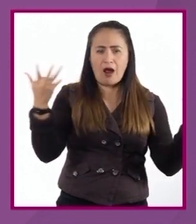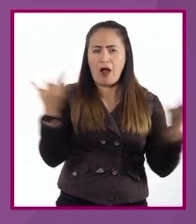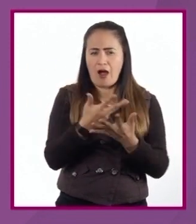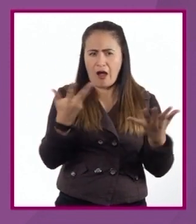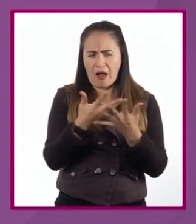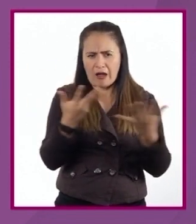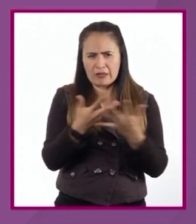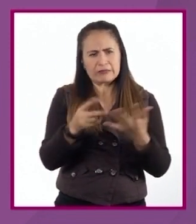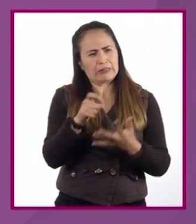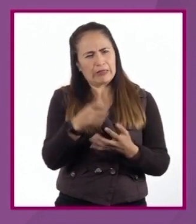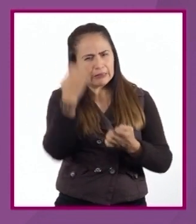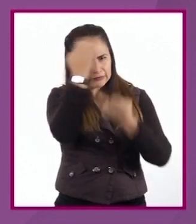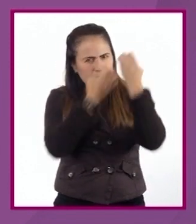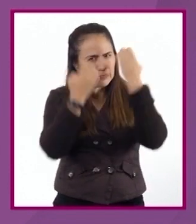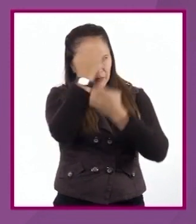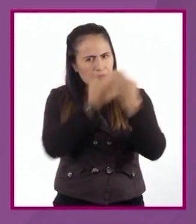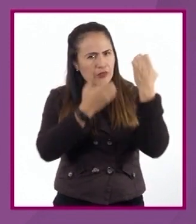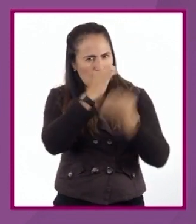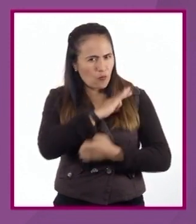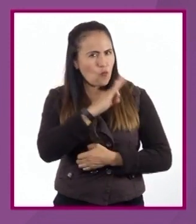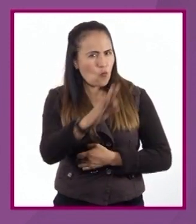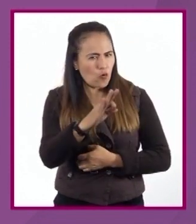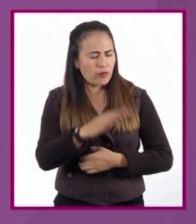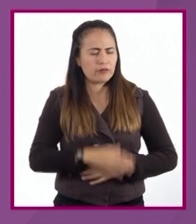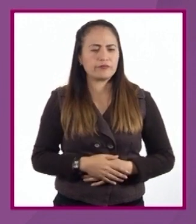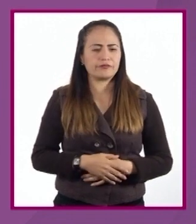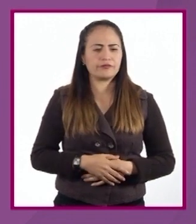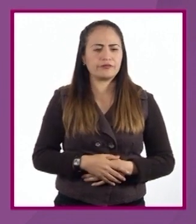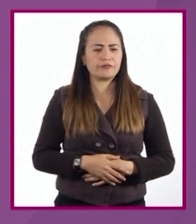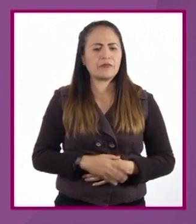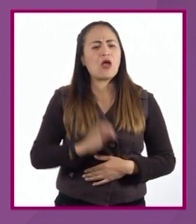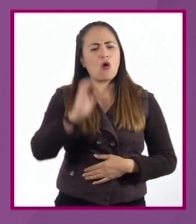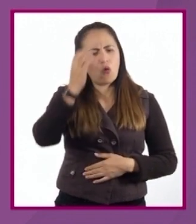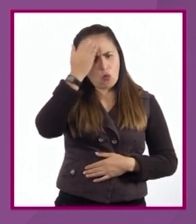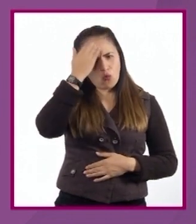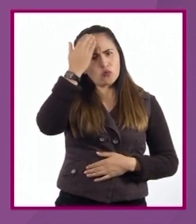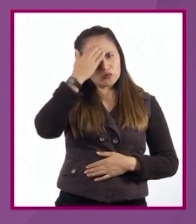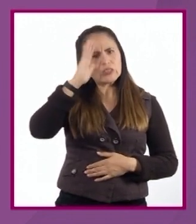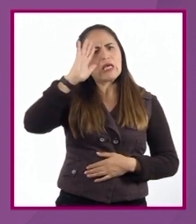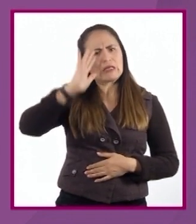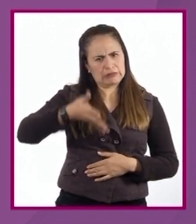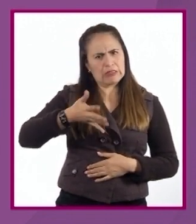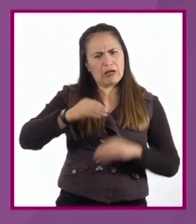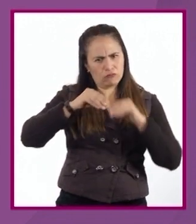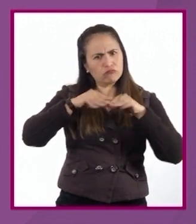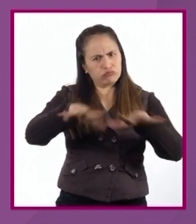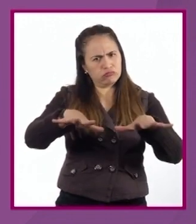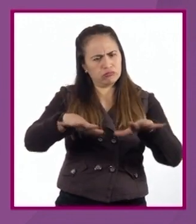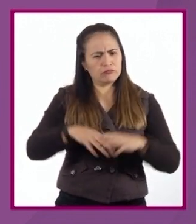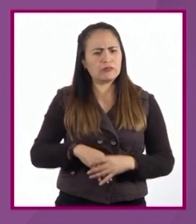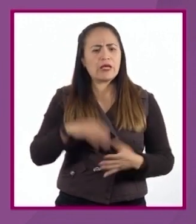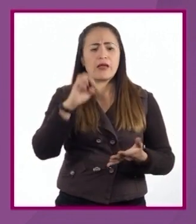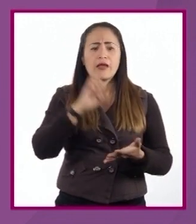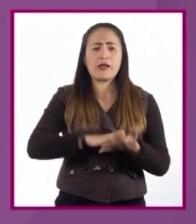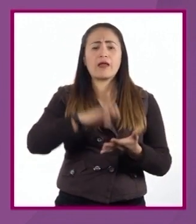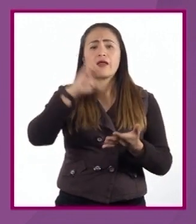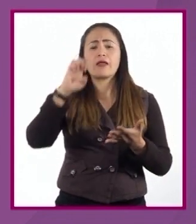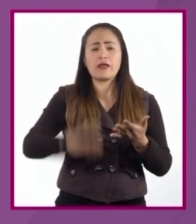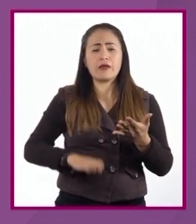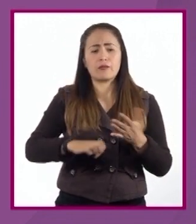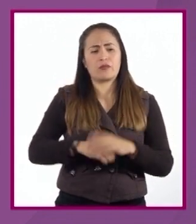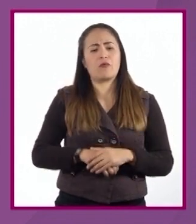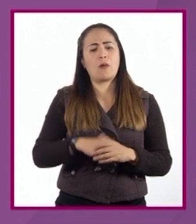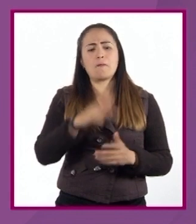permiten estudiarlos. Es algo ya conocido y difundido. Un ejemplo es cualquier frase,